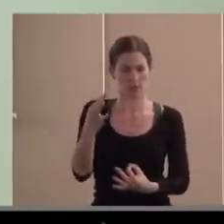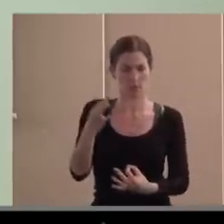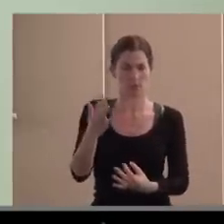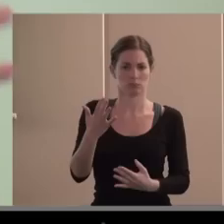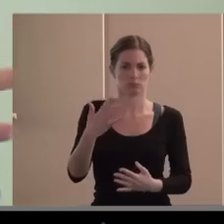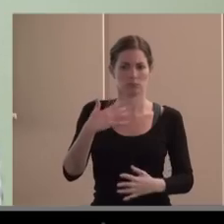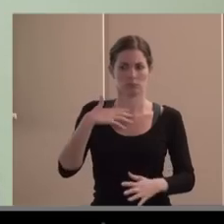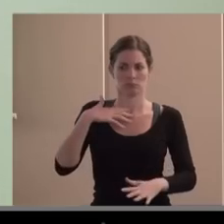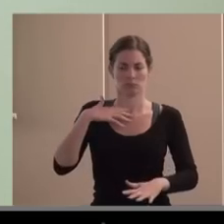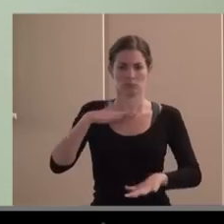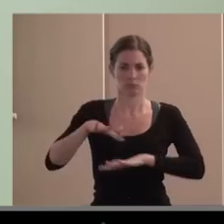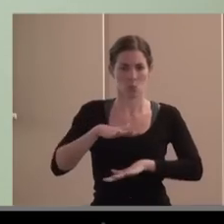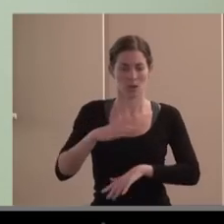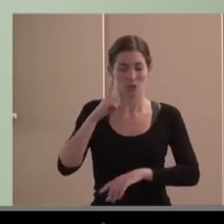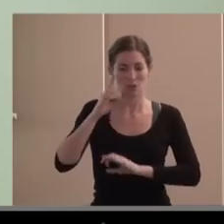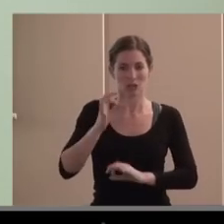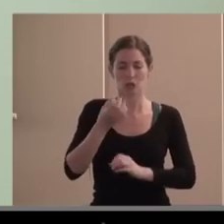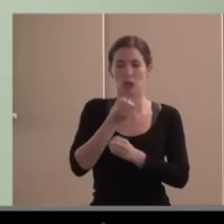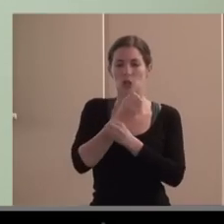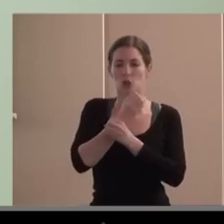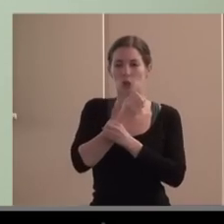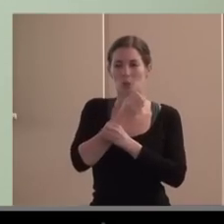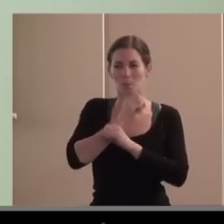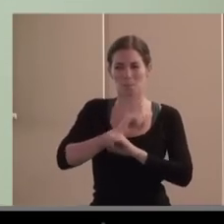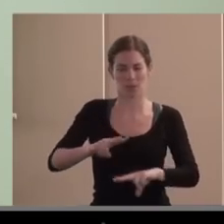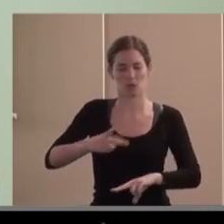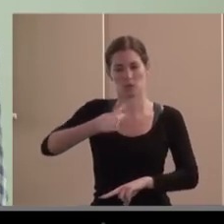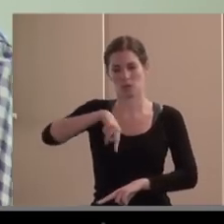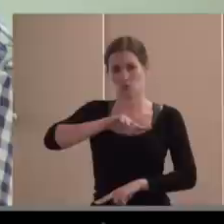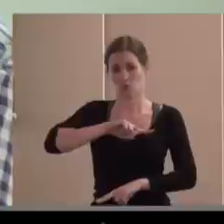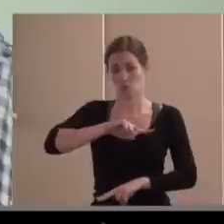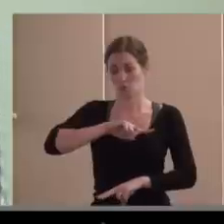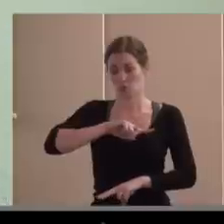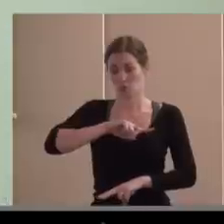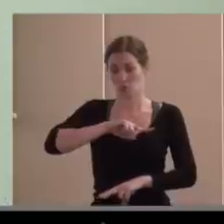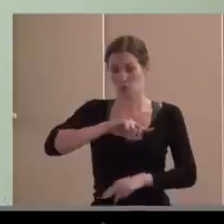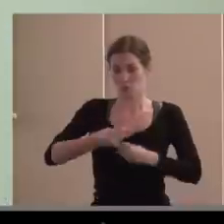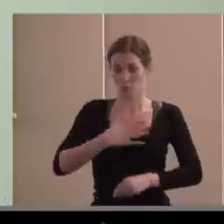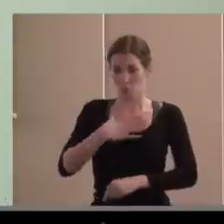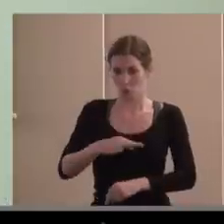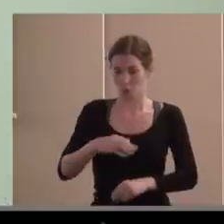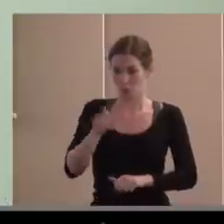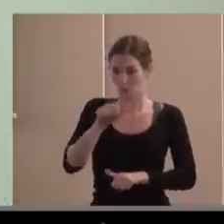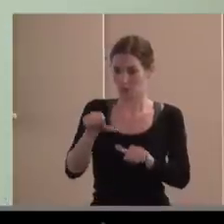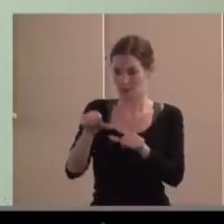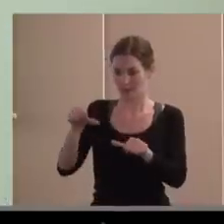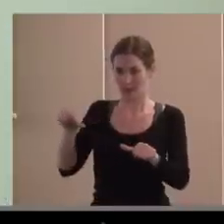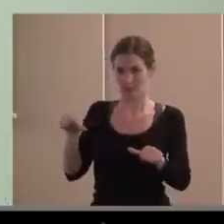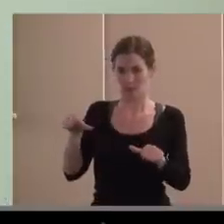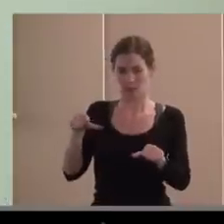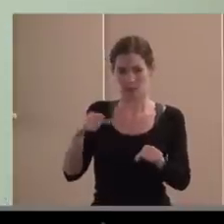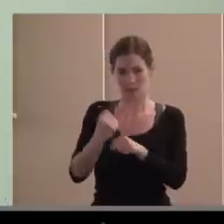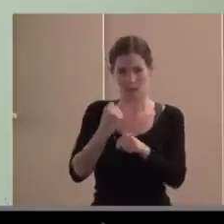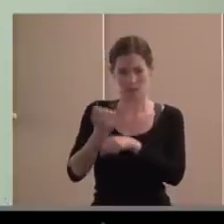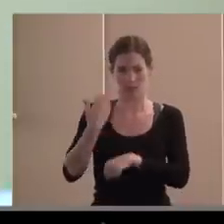legado histórico, a lo que muchos otros pioneros han hecho antes. Y cuando hablo de pioneros, pues pienso que este año 11 cumple